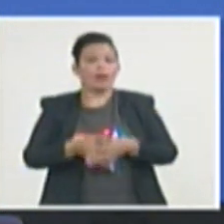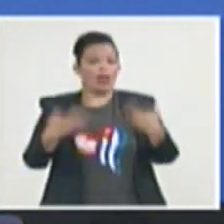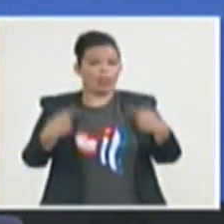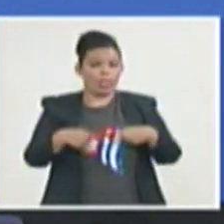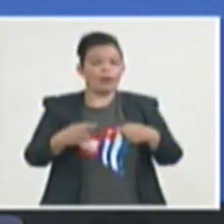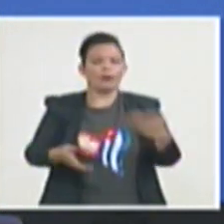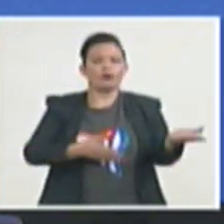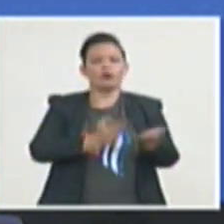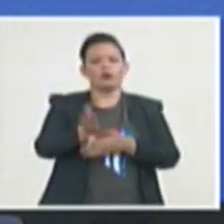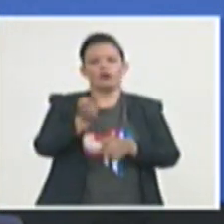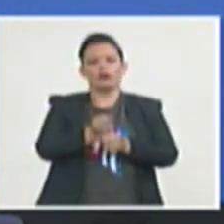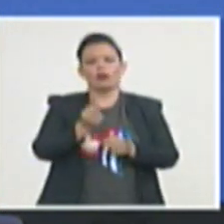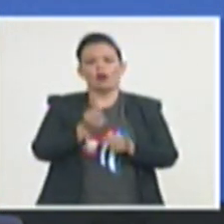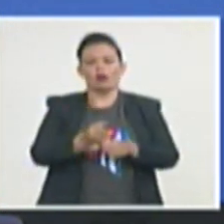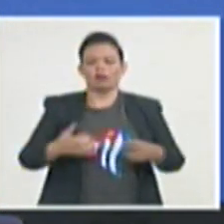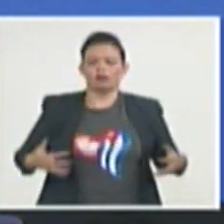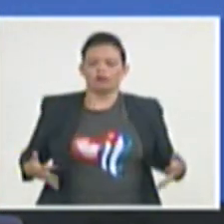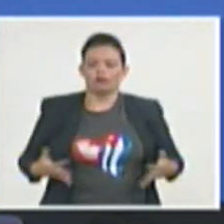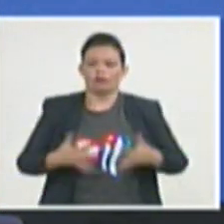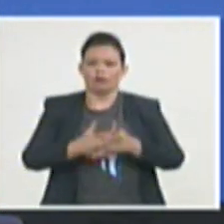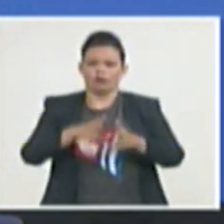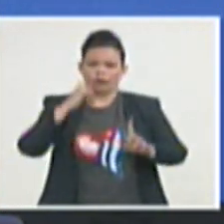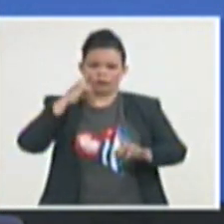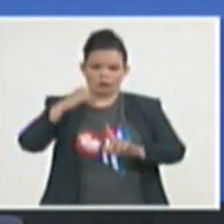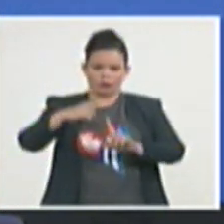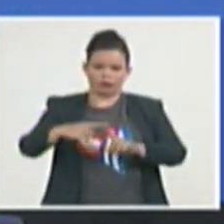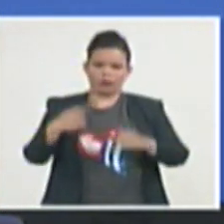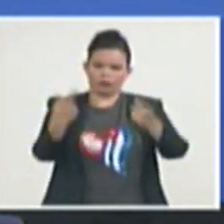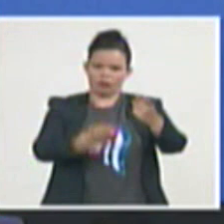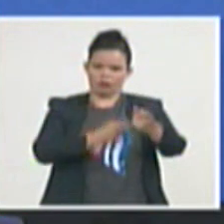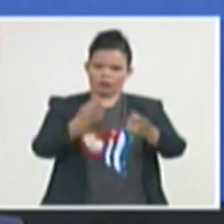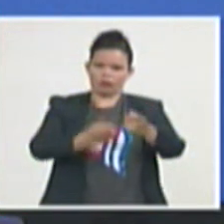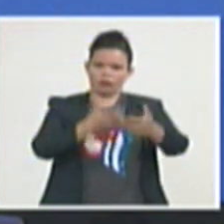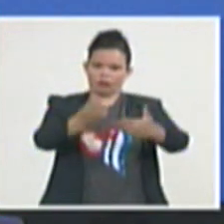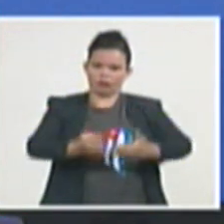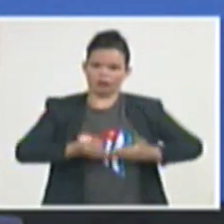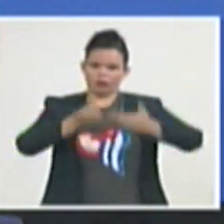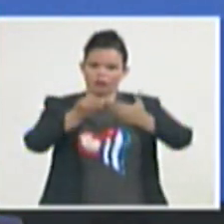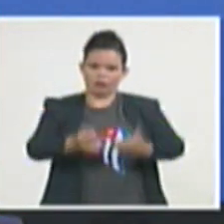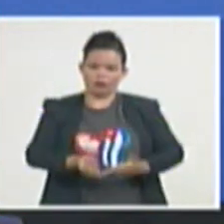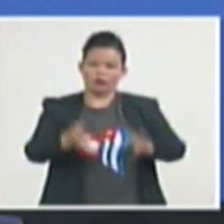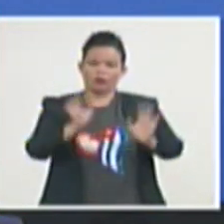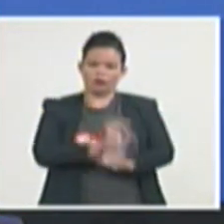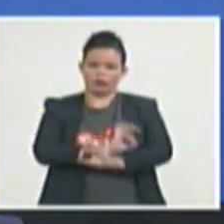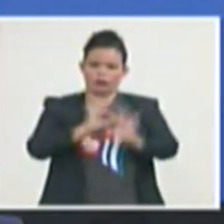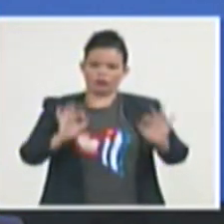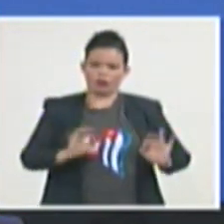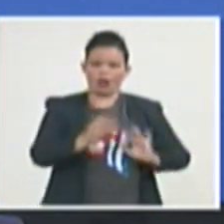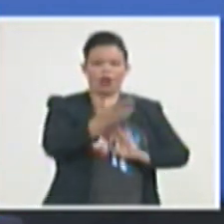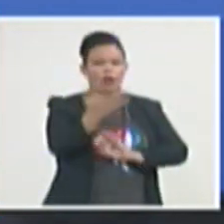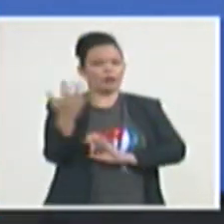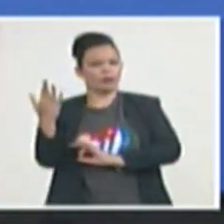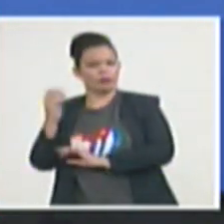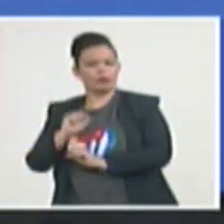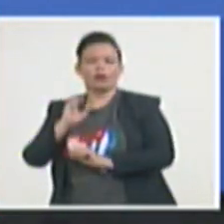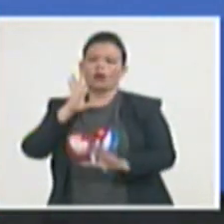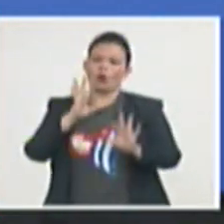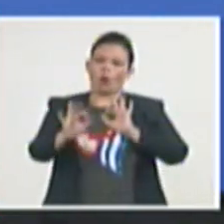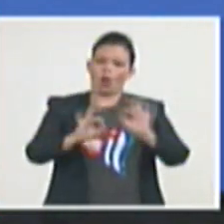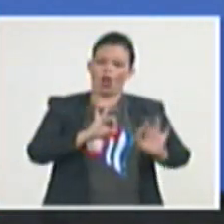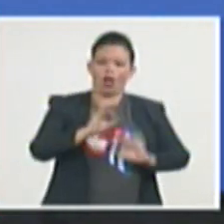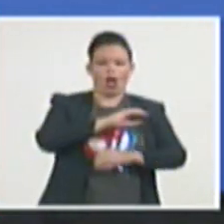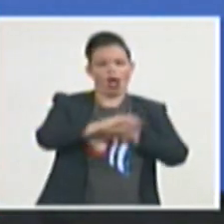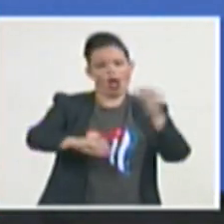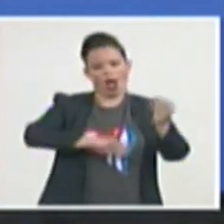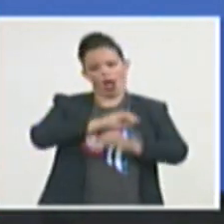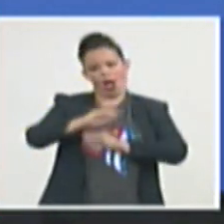manera conjunta para responder a los retos que compartimos en materia de desarrollo sostenible y cambio climático. Las nuevas